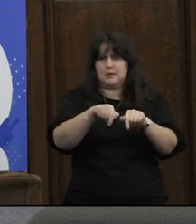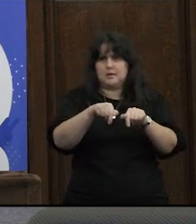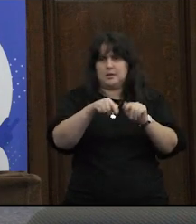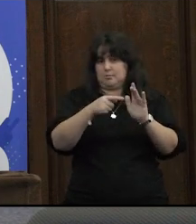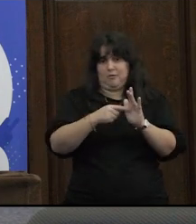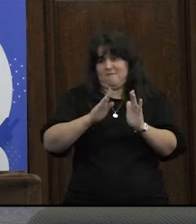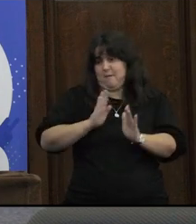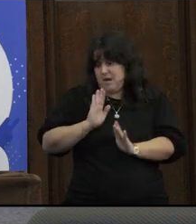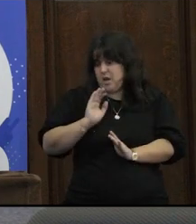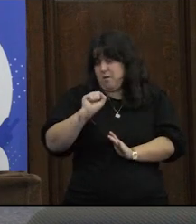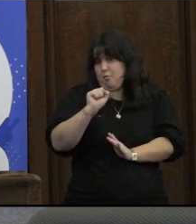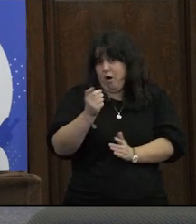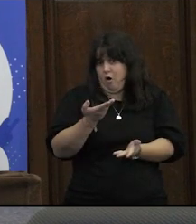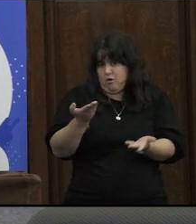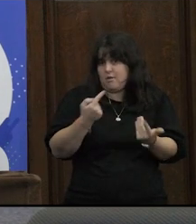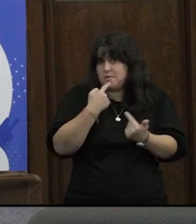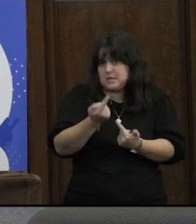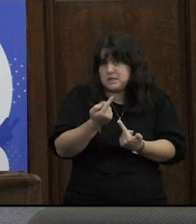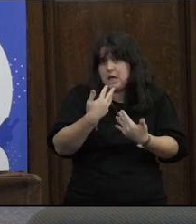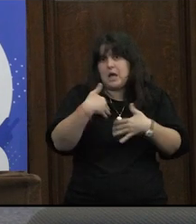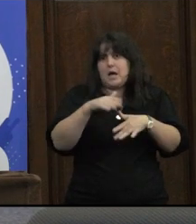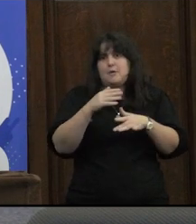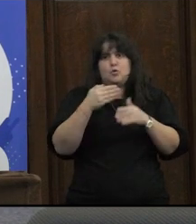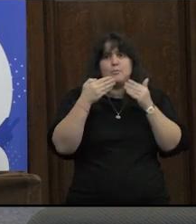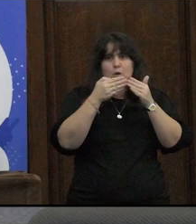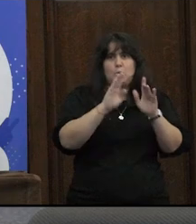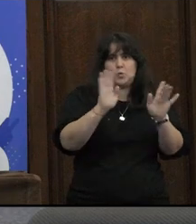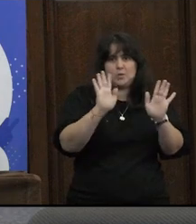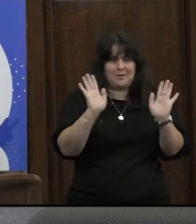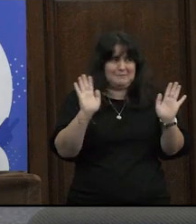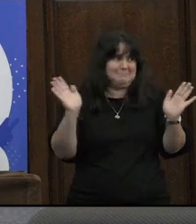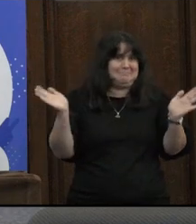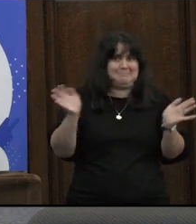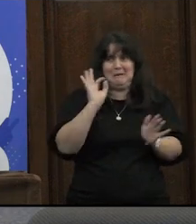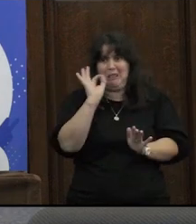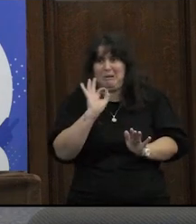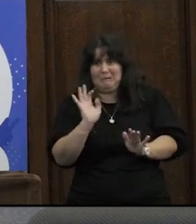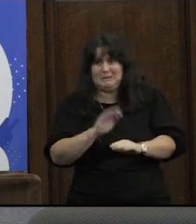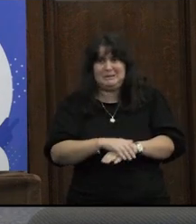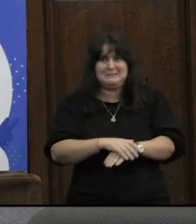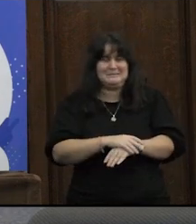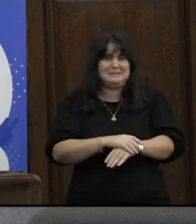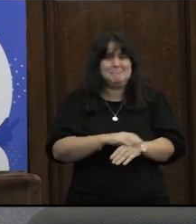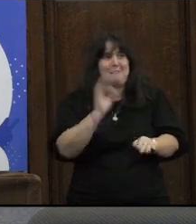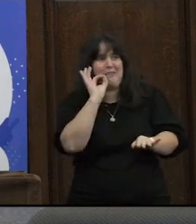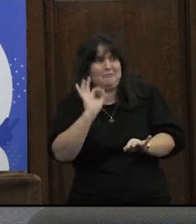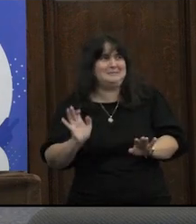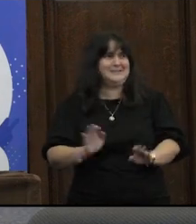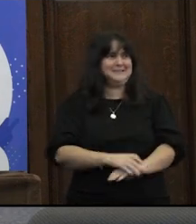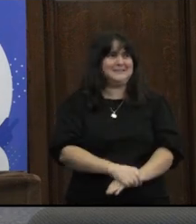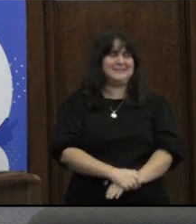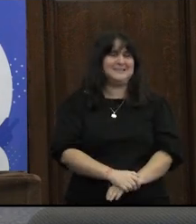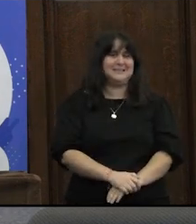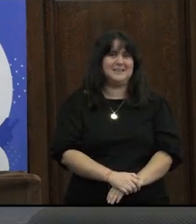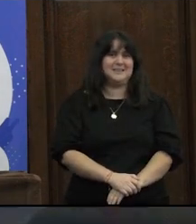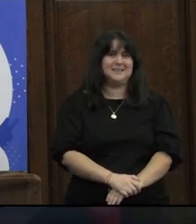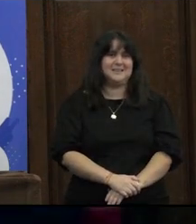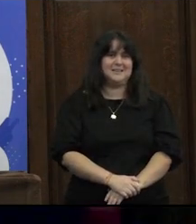plantea el feminismo hoy ¿no? uy de repente no era una pregunta para hacerla hacia el final pero bueno perdón